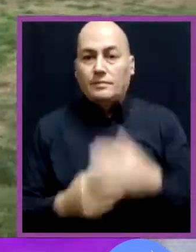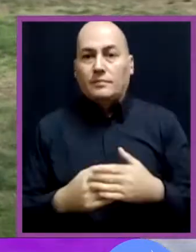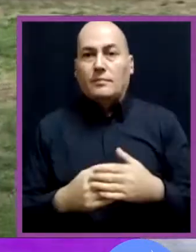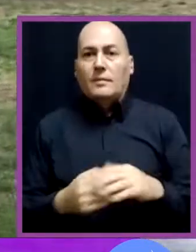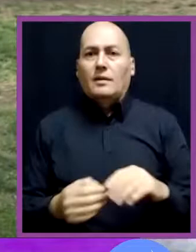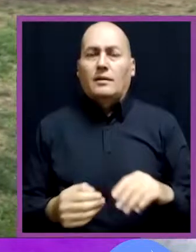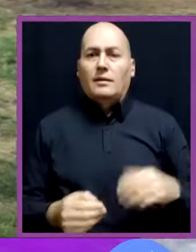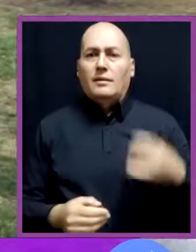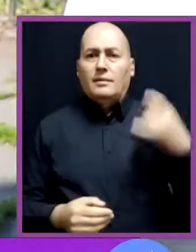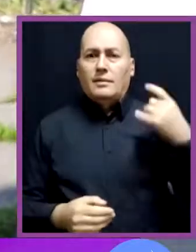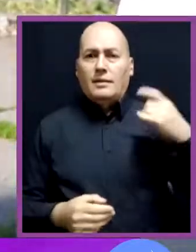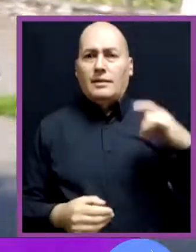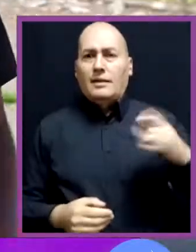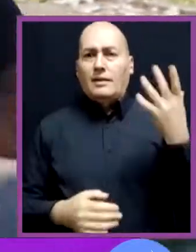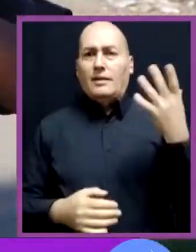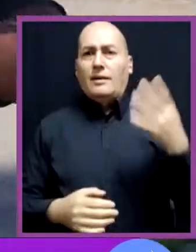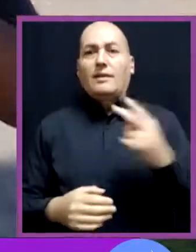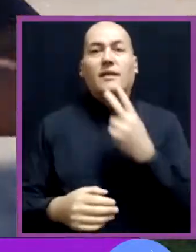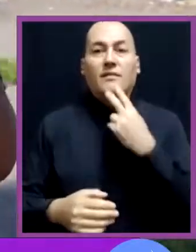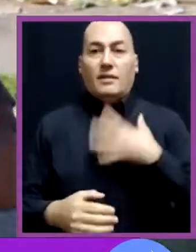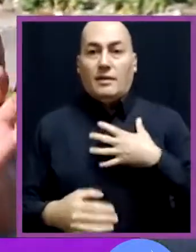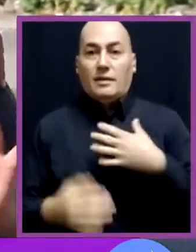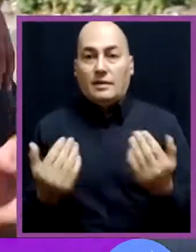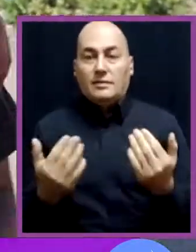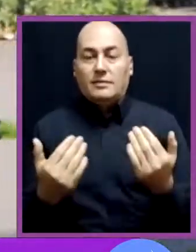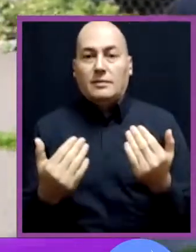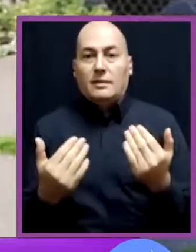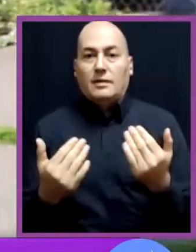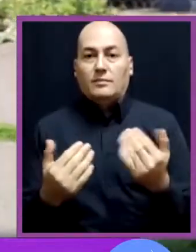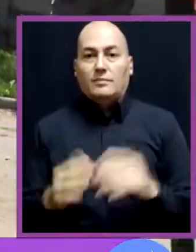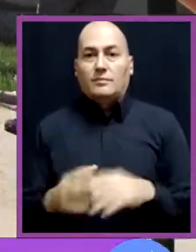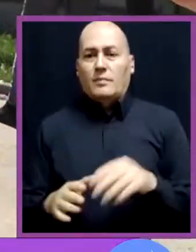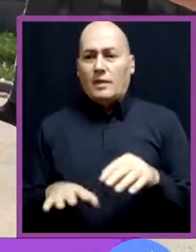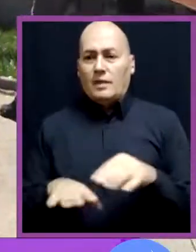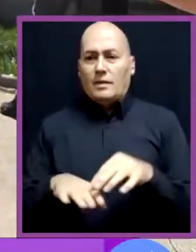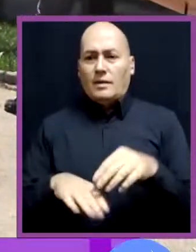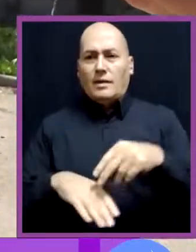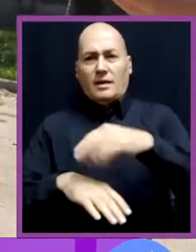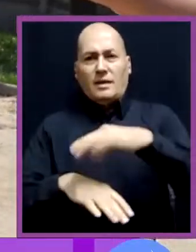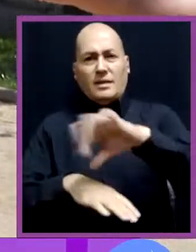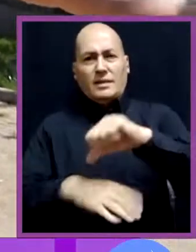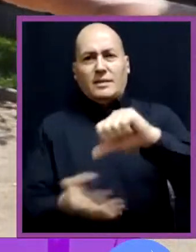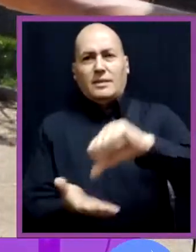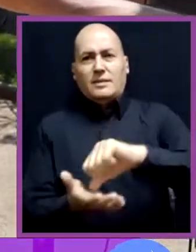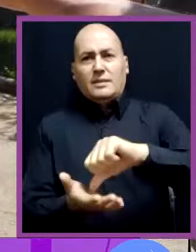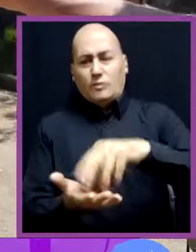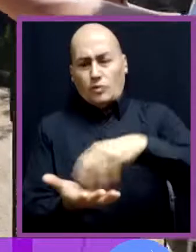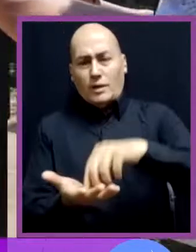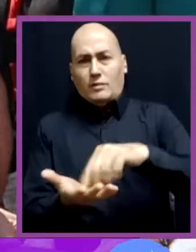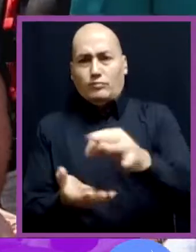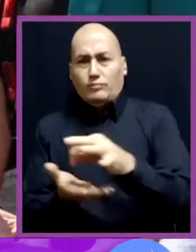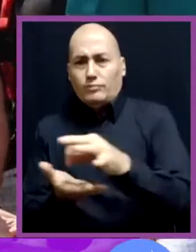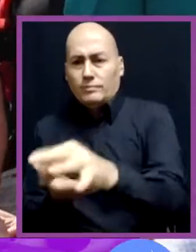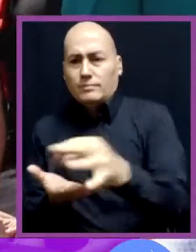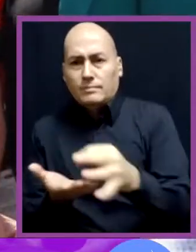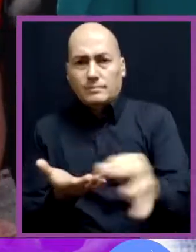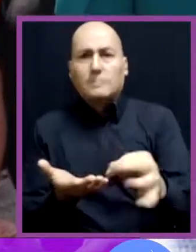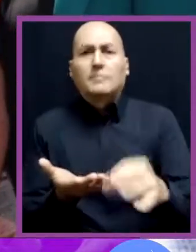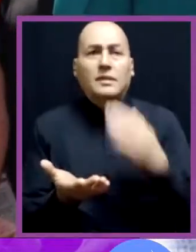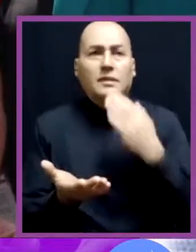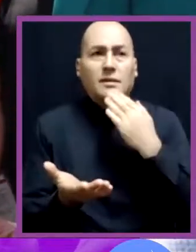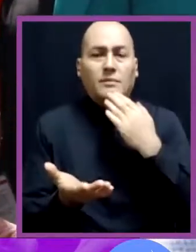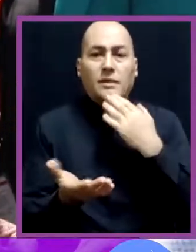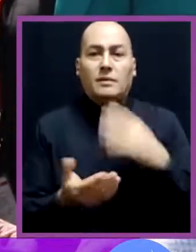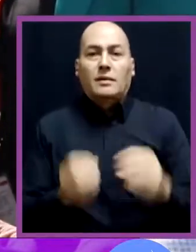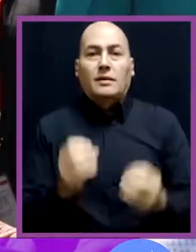recuperación de la calidad de vida que merecemos. Descentralizar la gestión municipal ha sido la gran articulación que ha dado vida